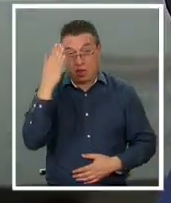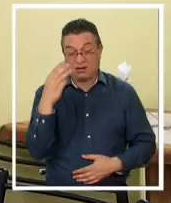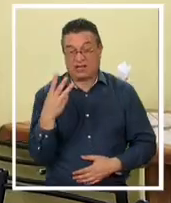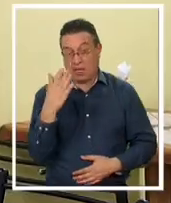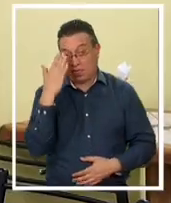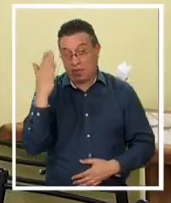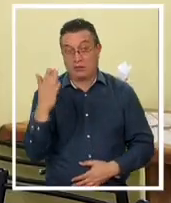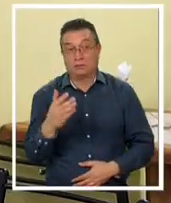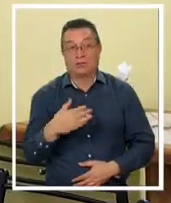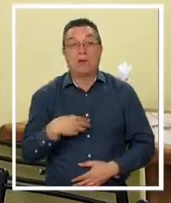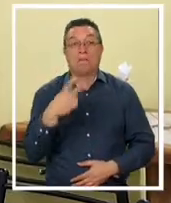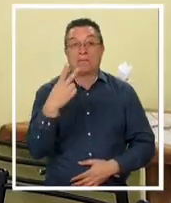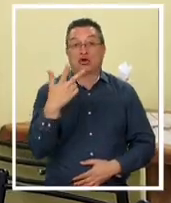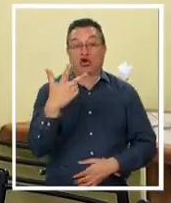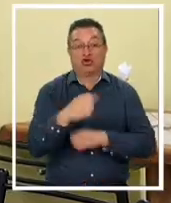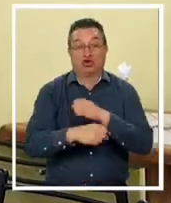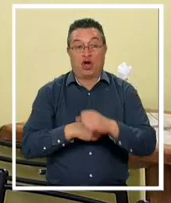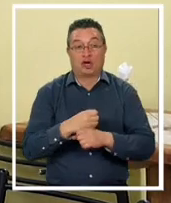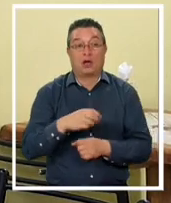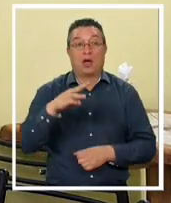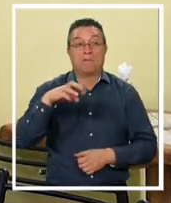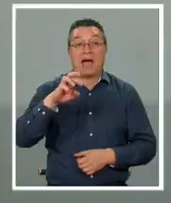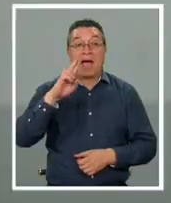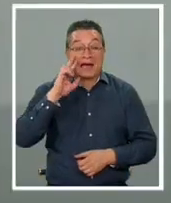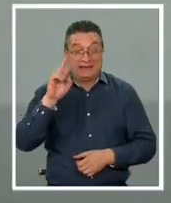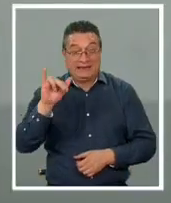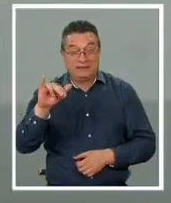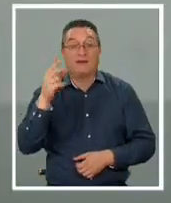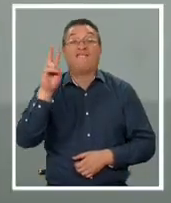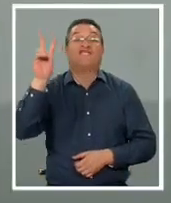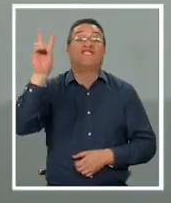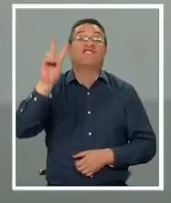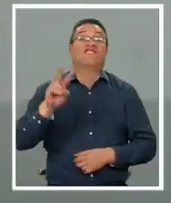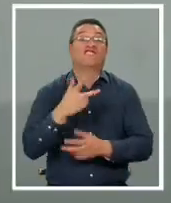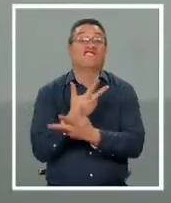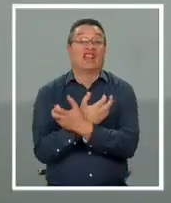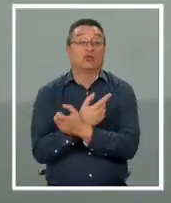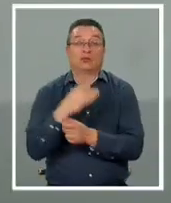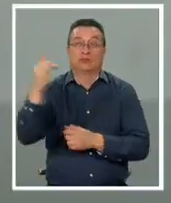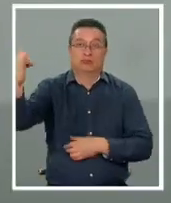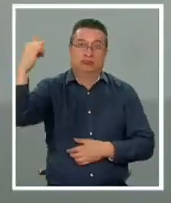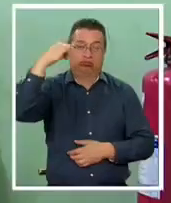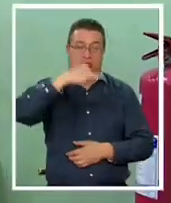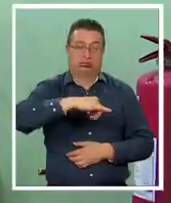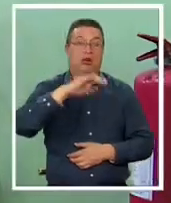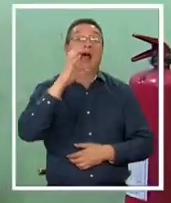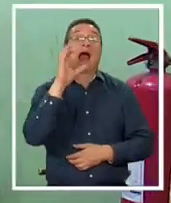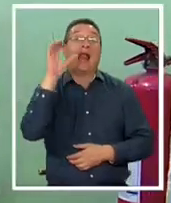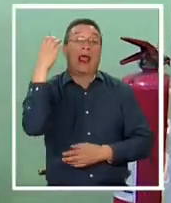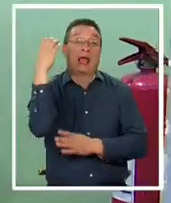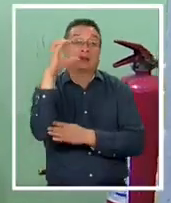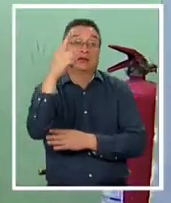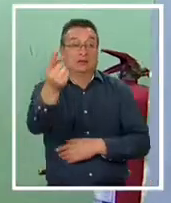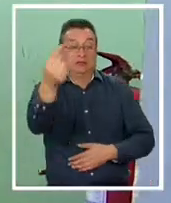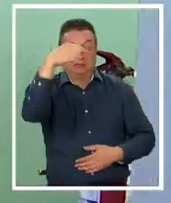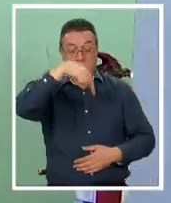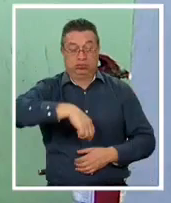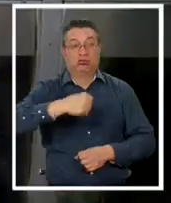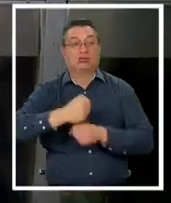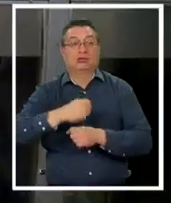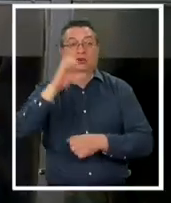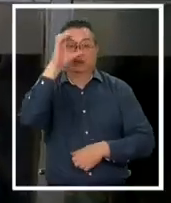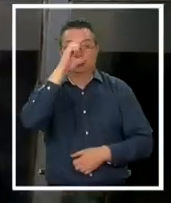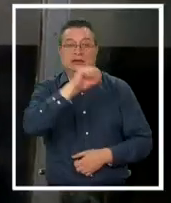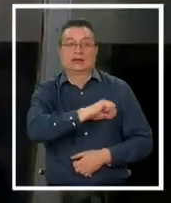tres días. Con 28 años, Mari Caicedo, venezolana, hizo sus maletas, tomó un bus desde La Serena y se puso a buscar empleo en